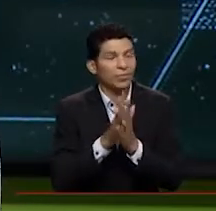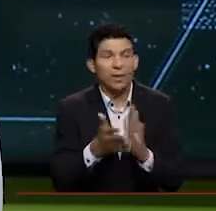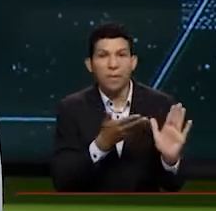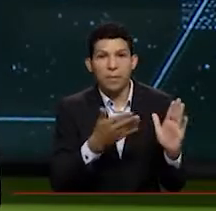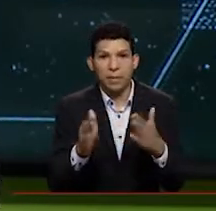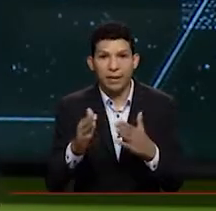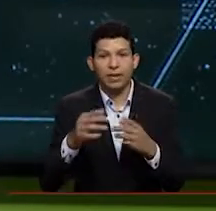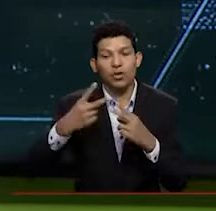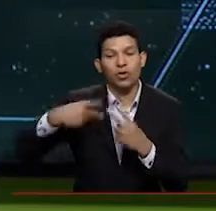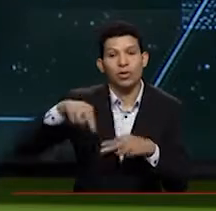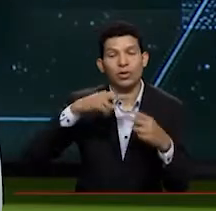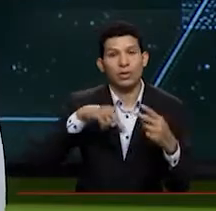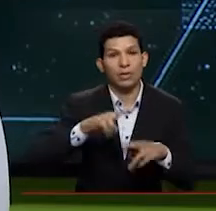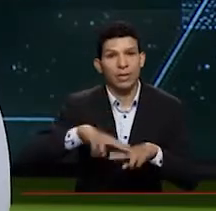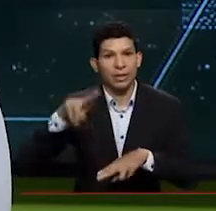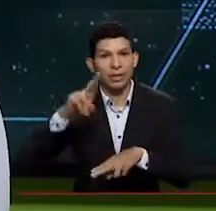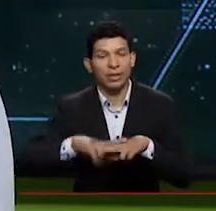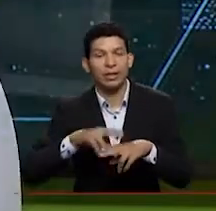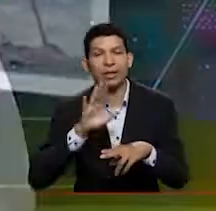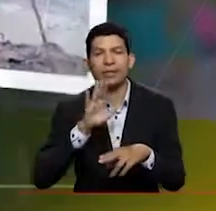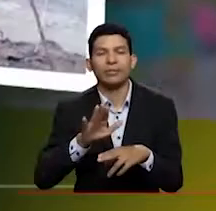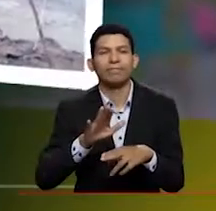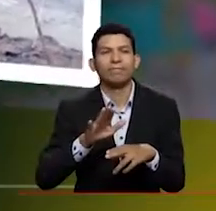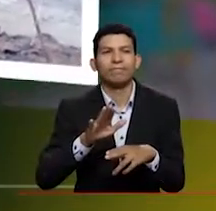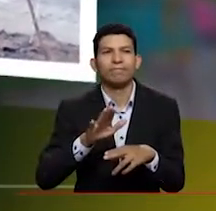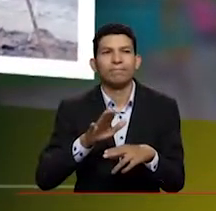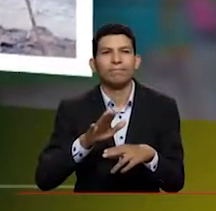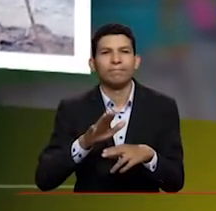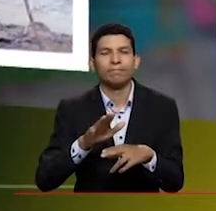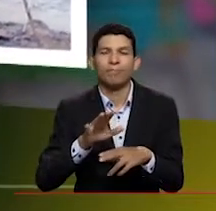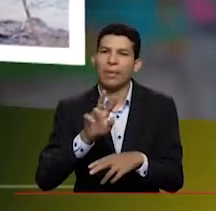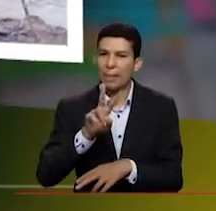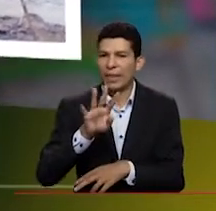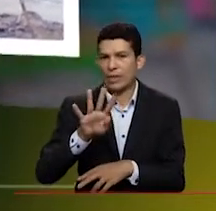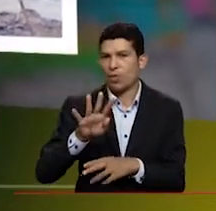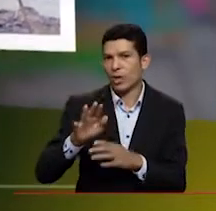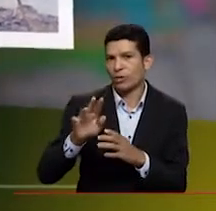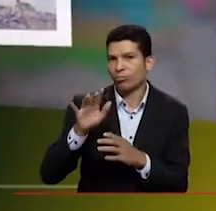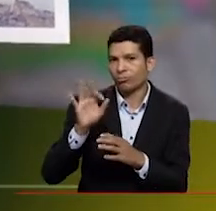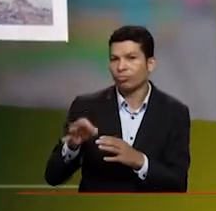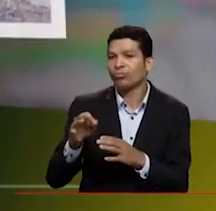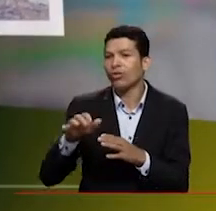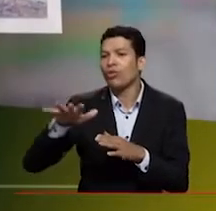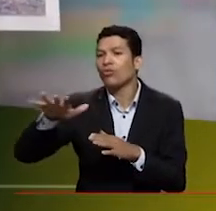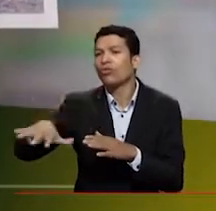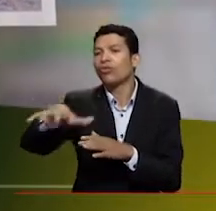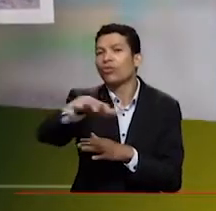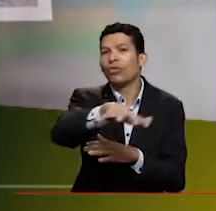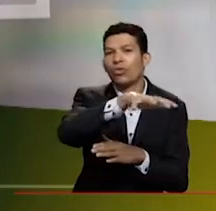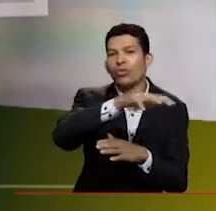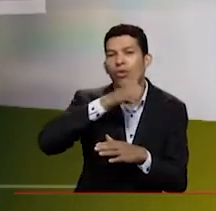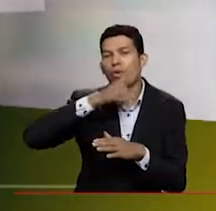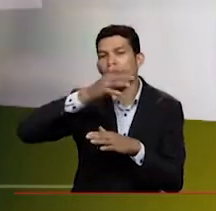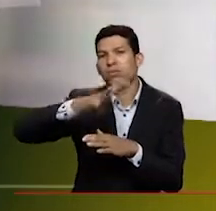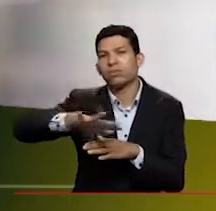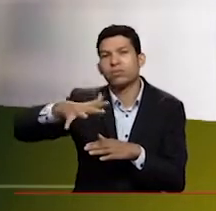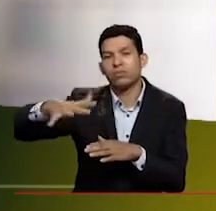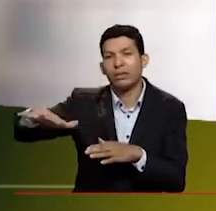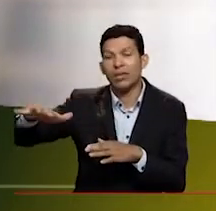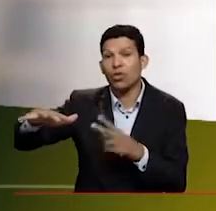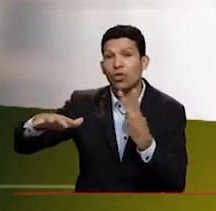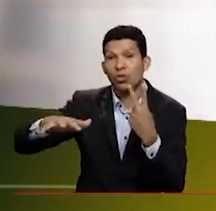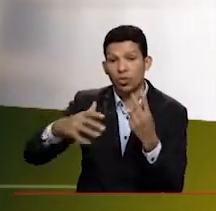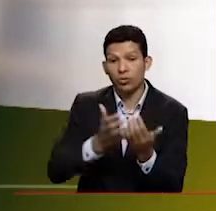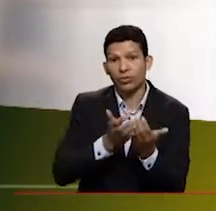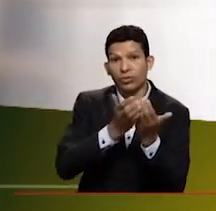de turismo de naturaleza para el sitio Ranzar y que coge los 24 humedales. Y esos dos muelles, digamos, que son un buen